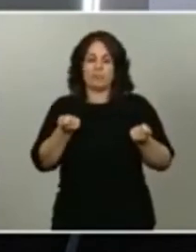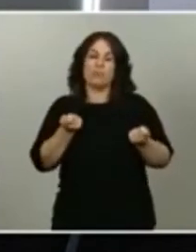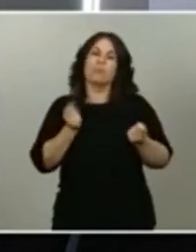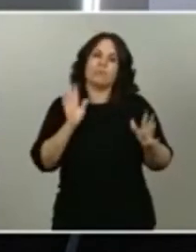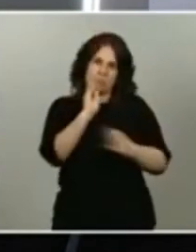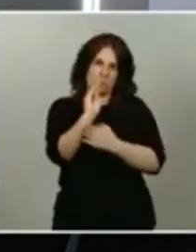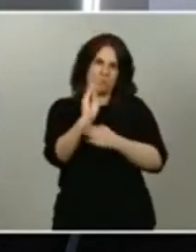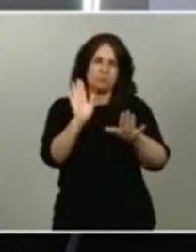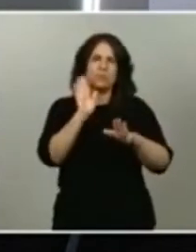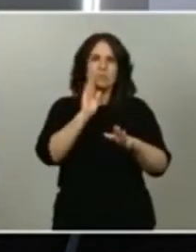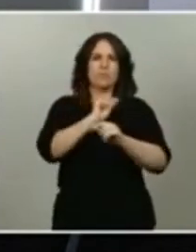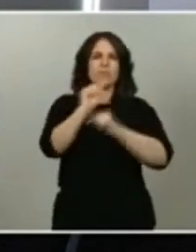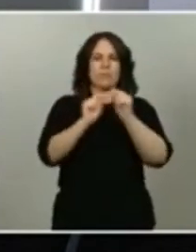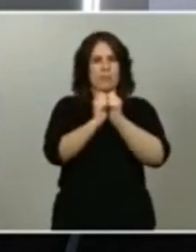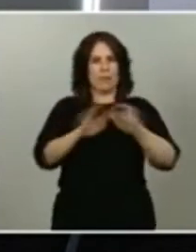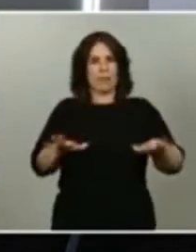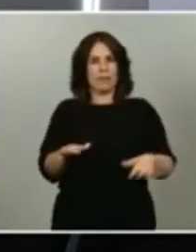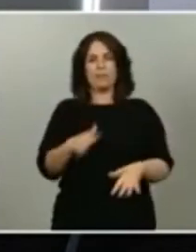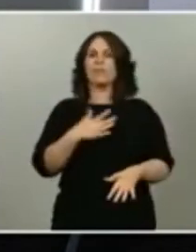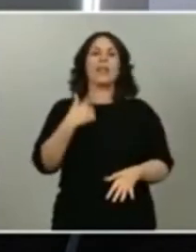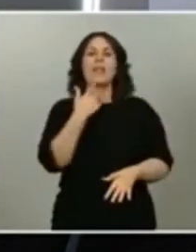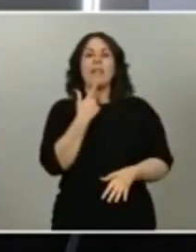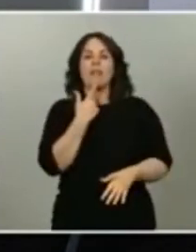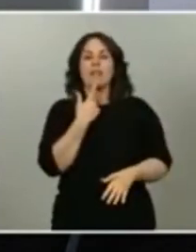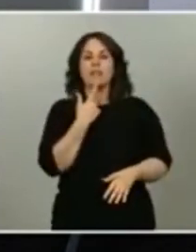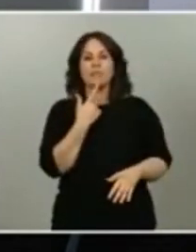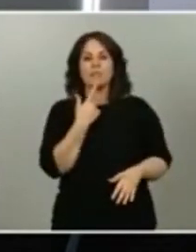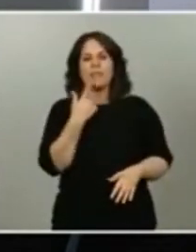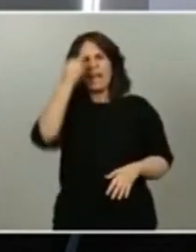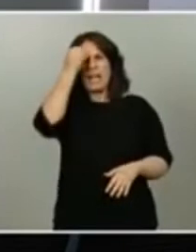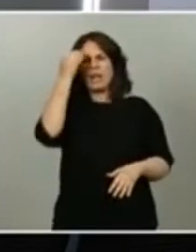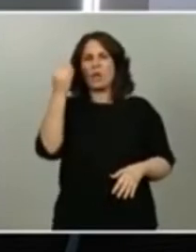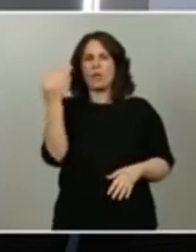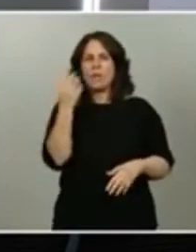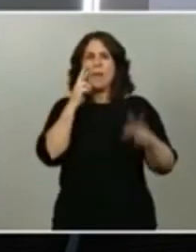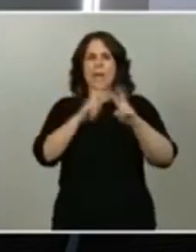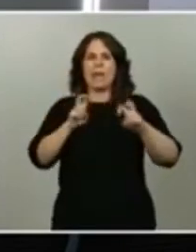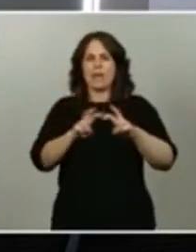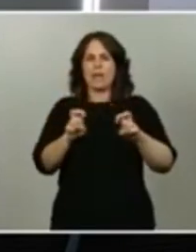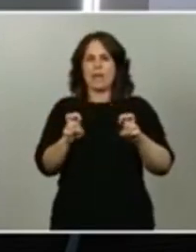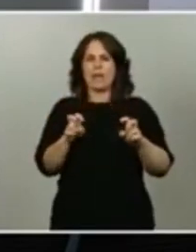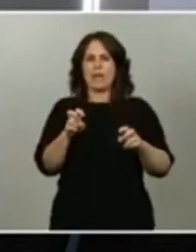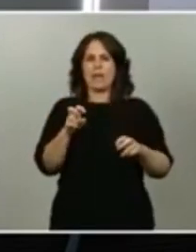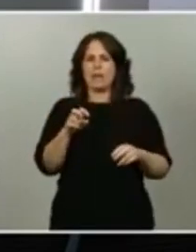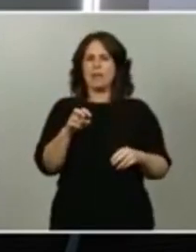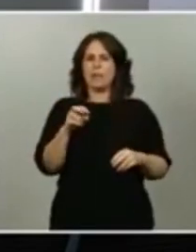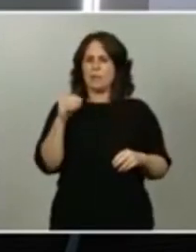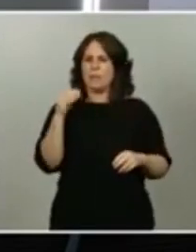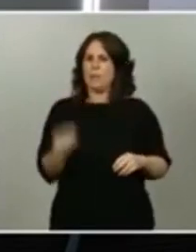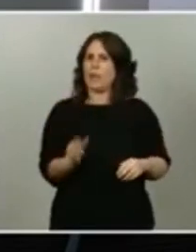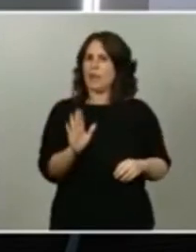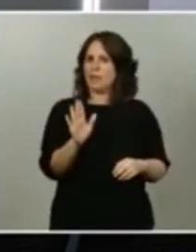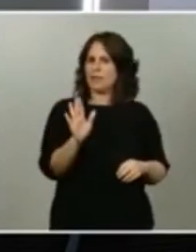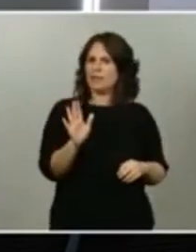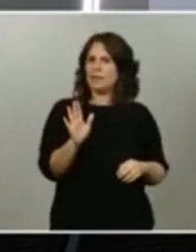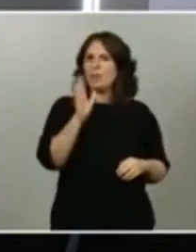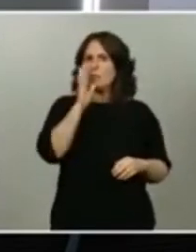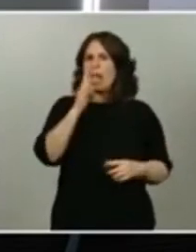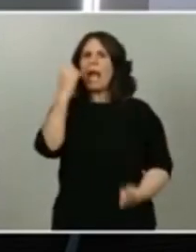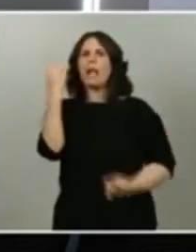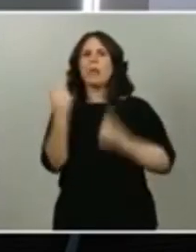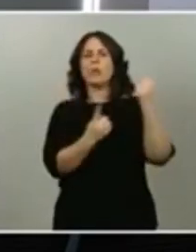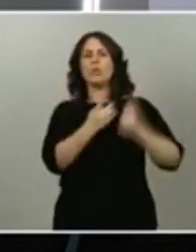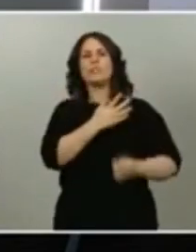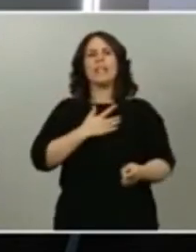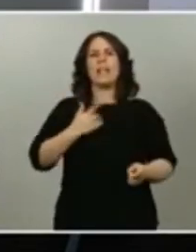por tanto creo que hay que analizarlo a raíz de esta cuestión porque algunos intentan dar la apariencia de